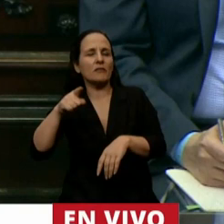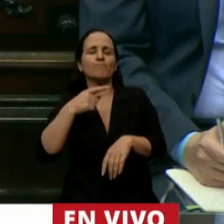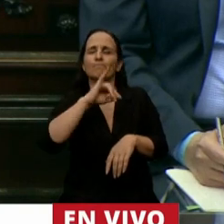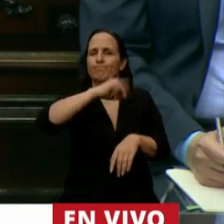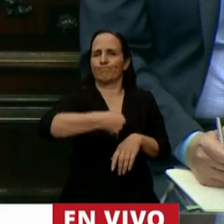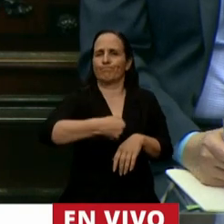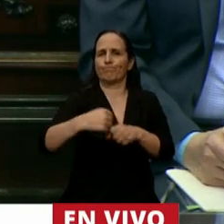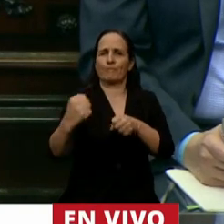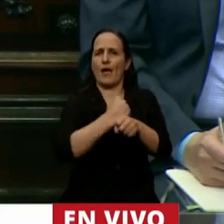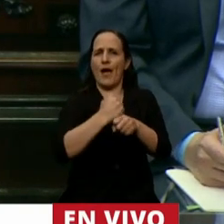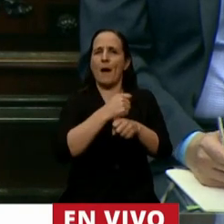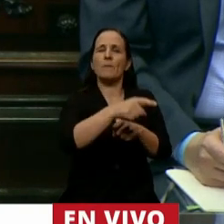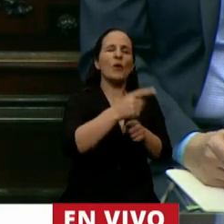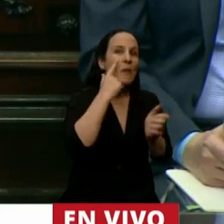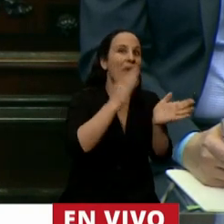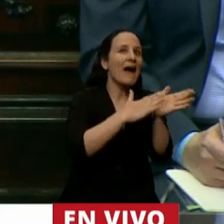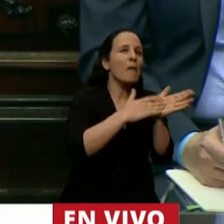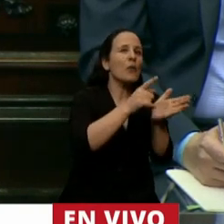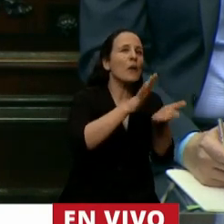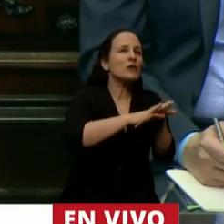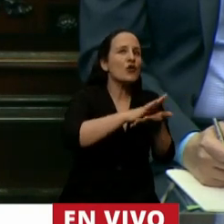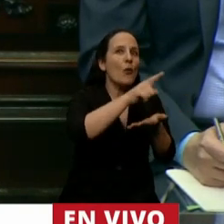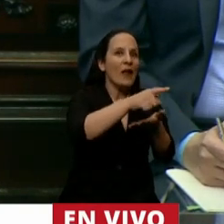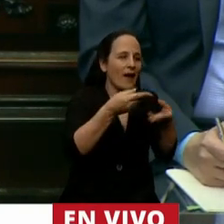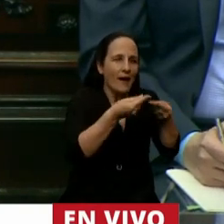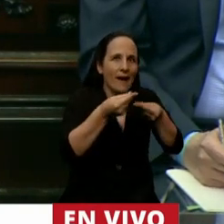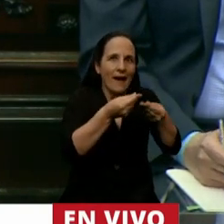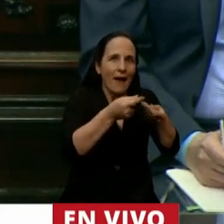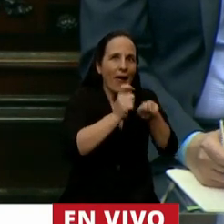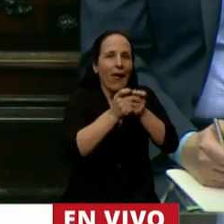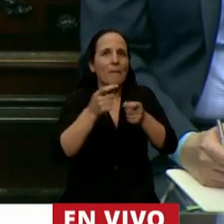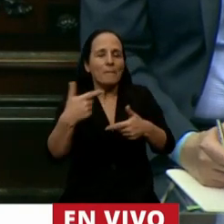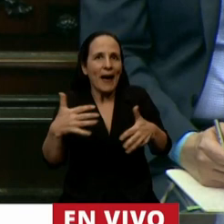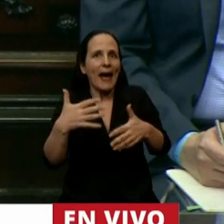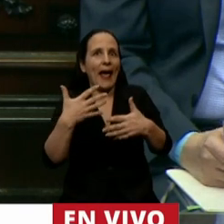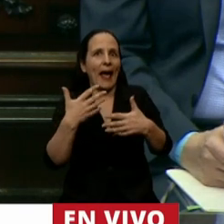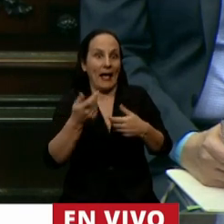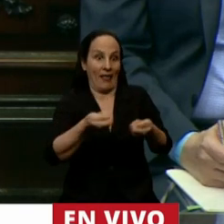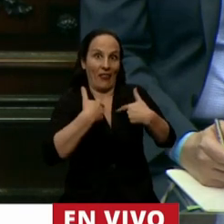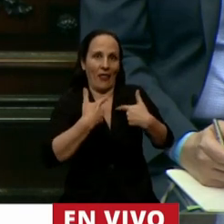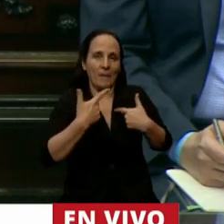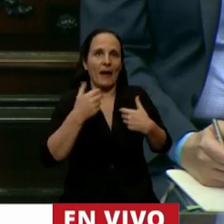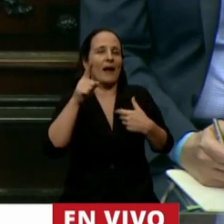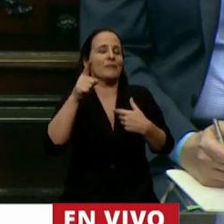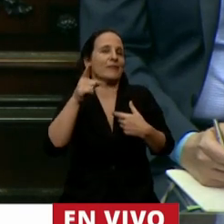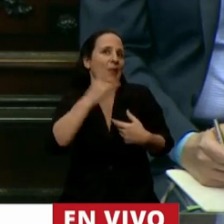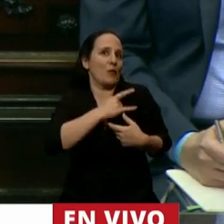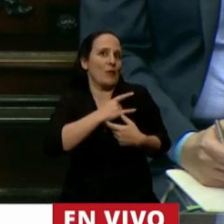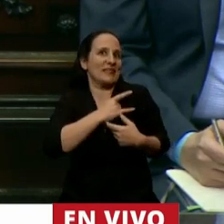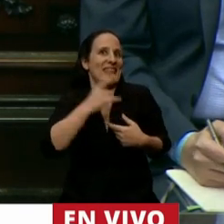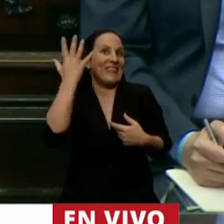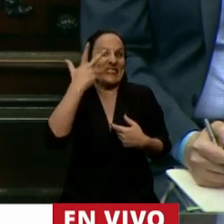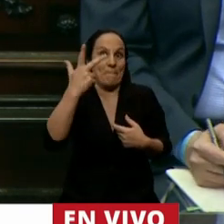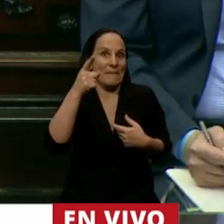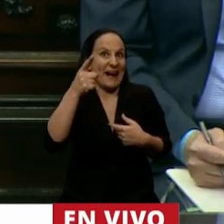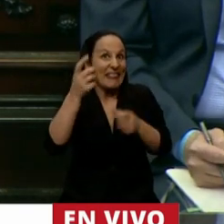el ensayo clínico del suero hipermune desarrollado por científicos de la Universidad Nacional de San